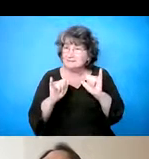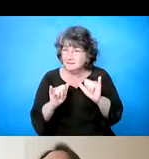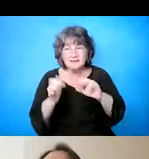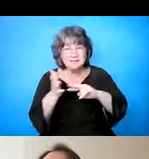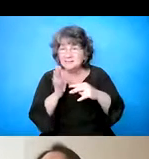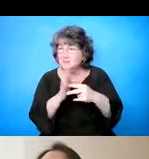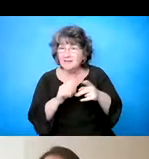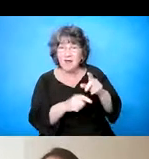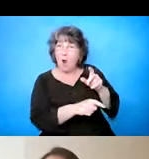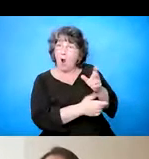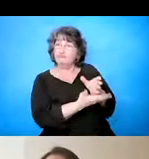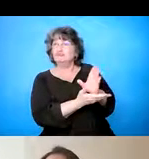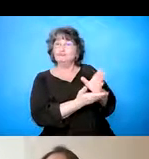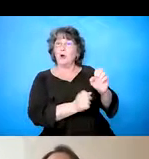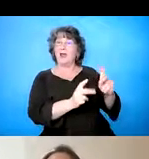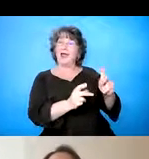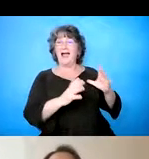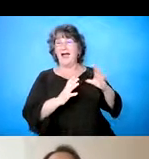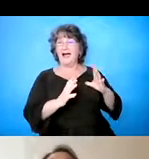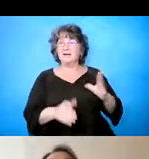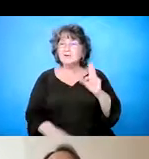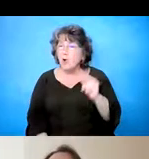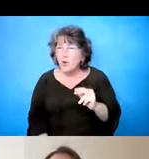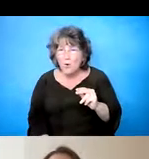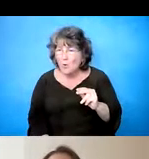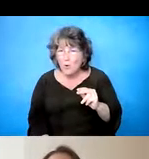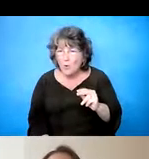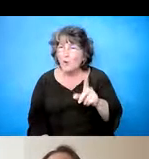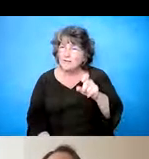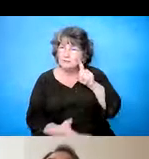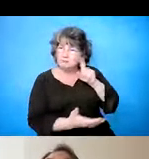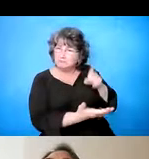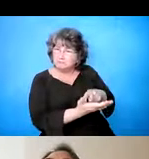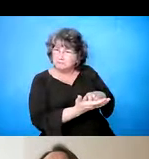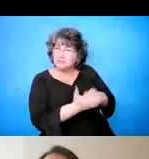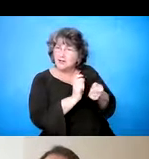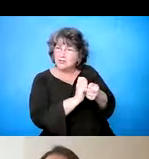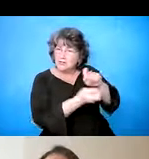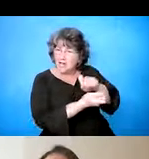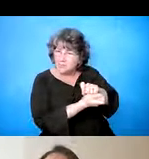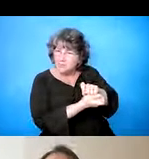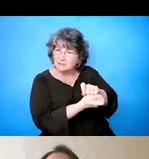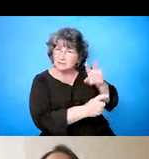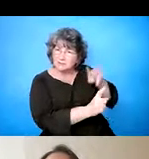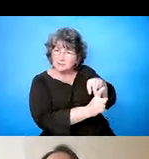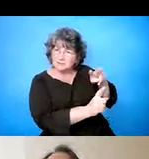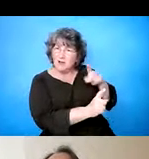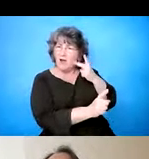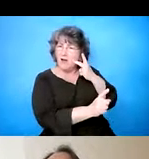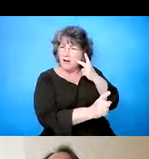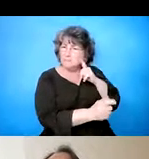Así que tomen, presten atención de los cambios en ellos.